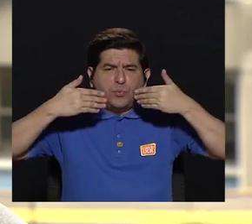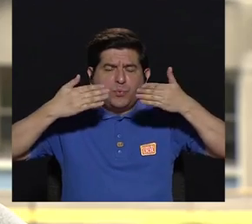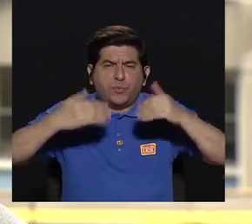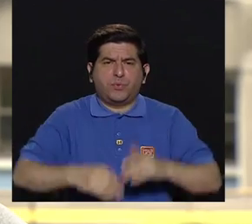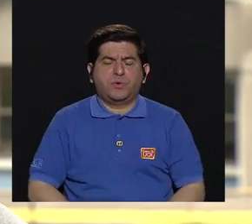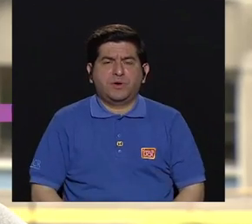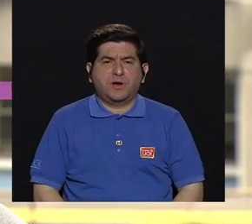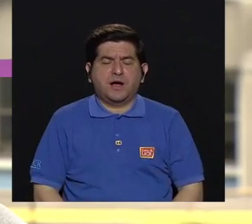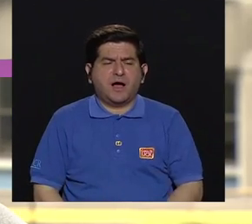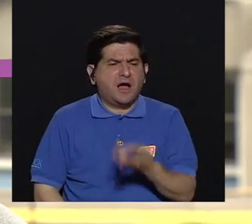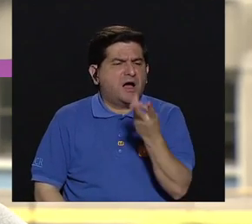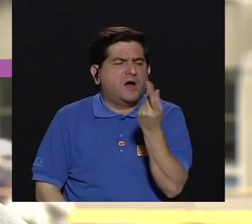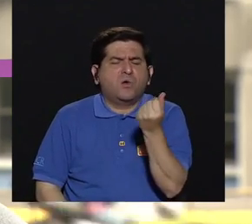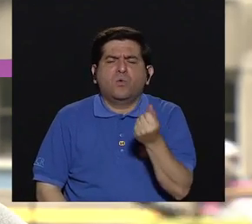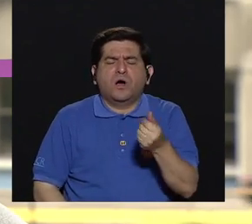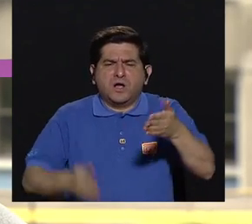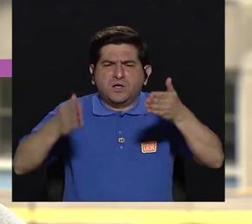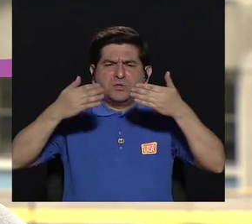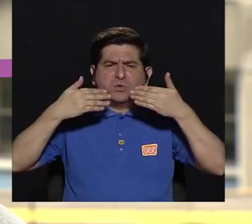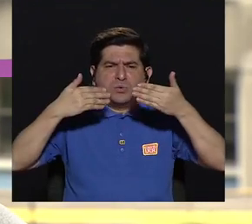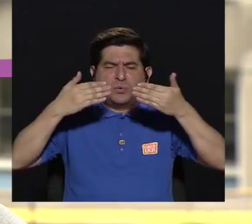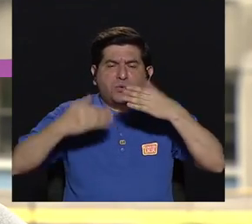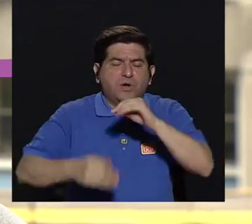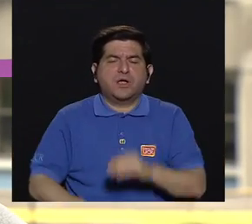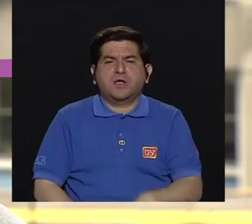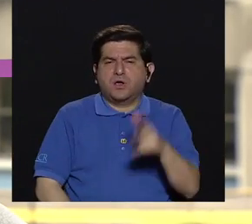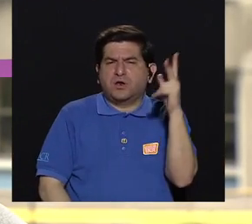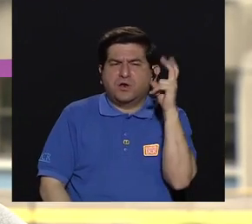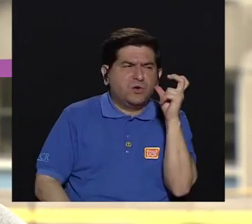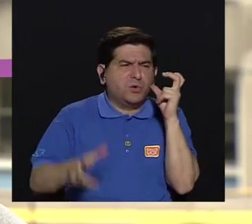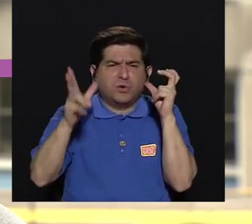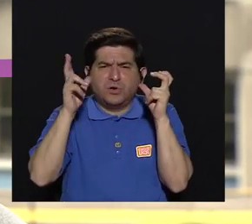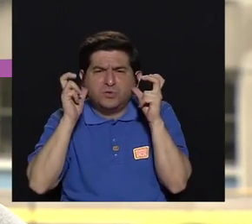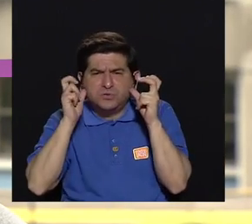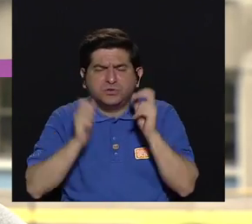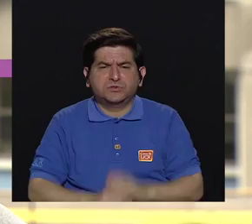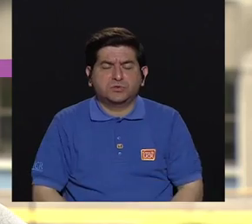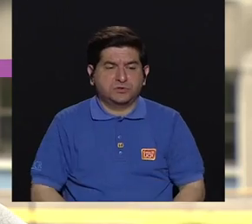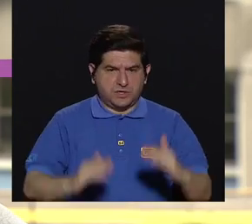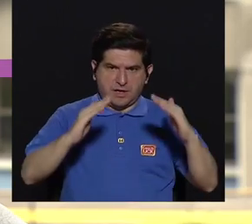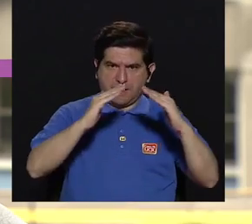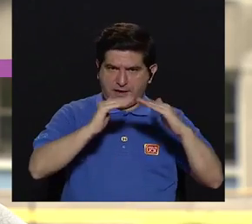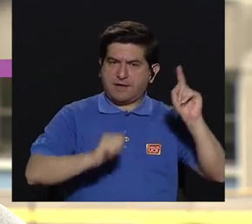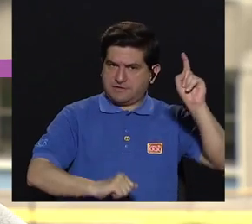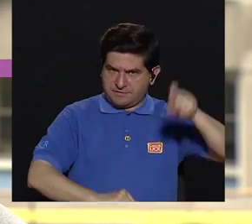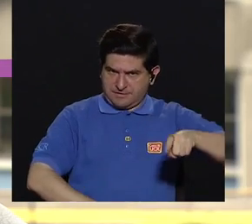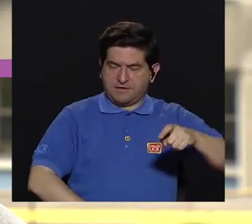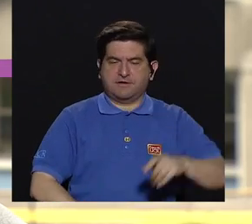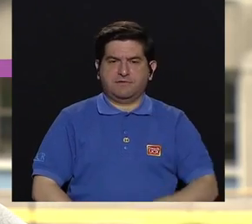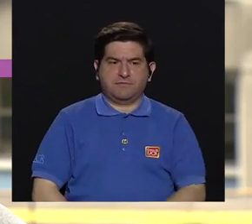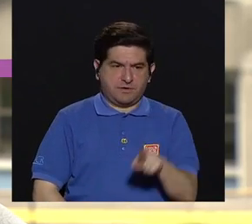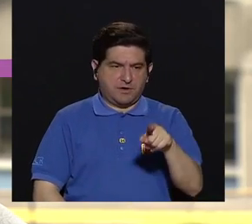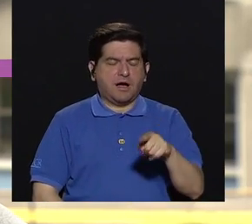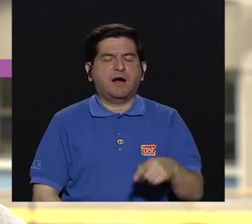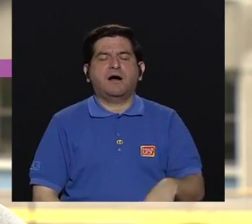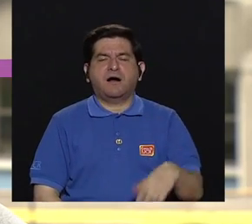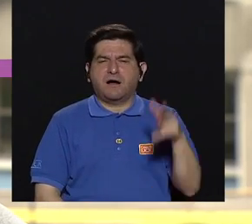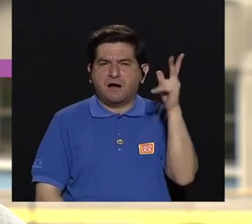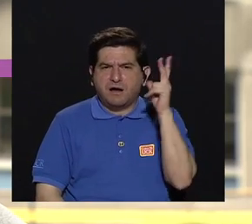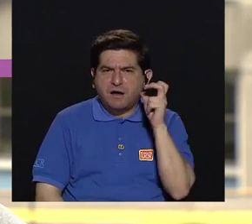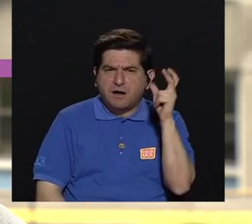del aire, con la acústica, ¿verdad?, dotar de la vivienda de una